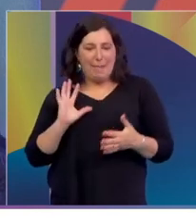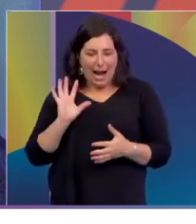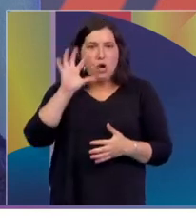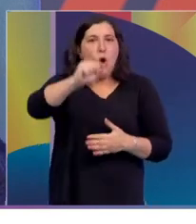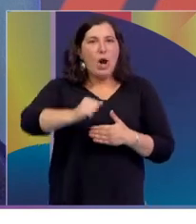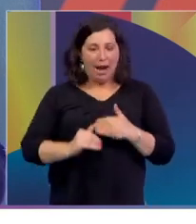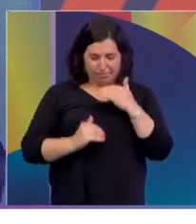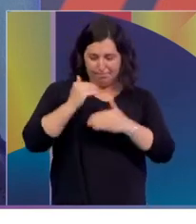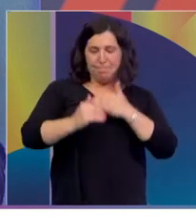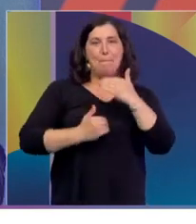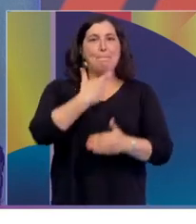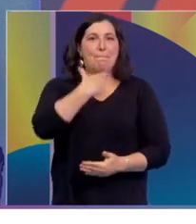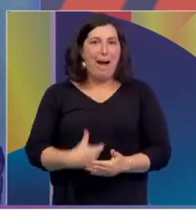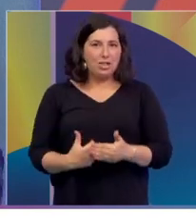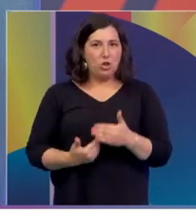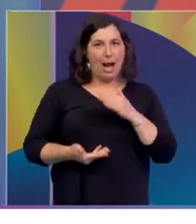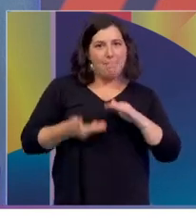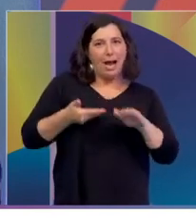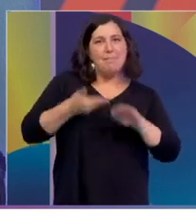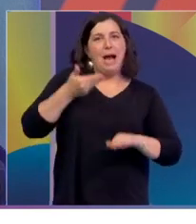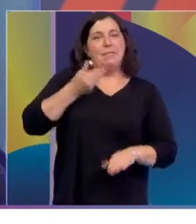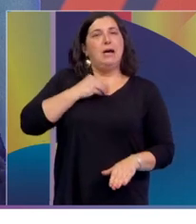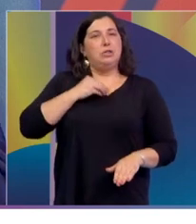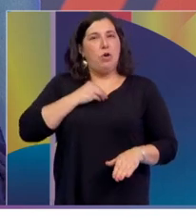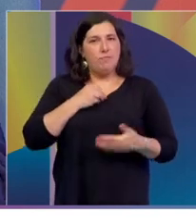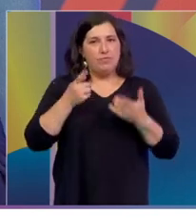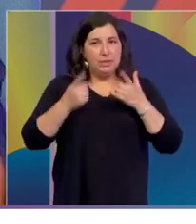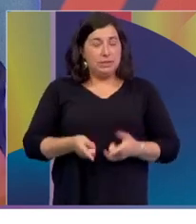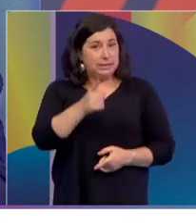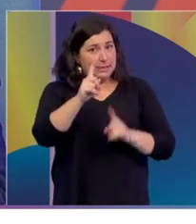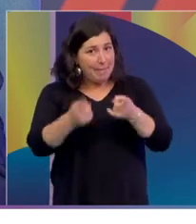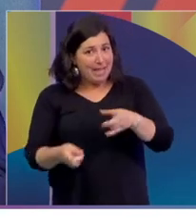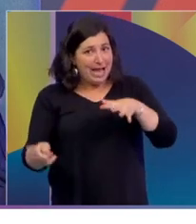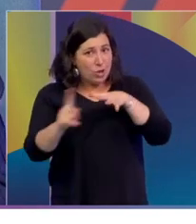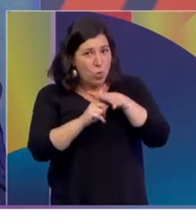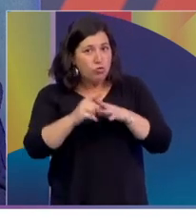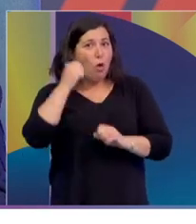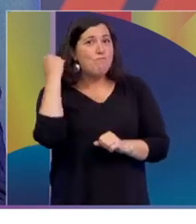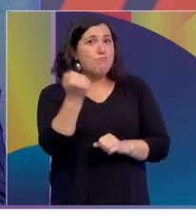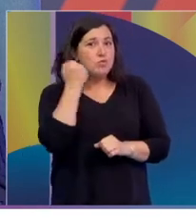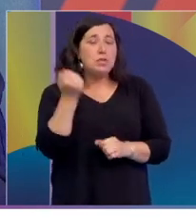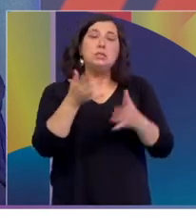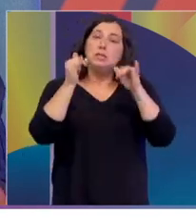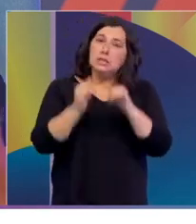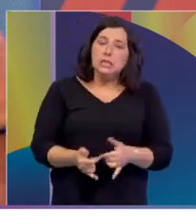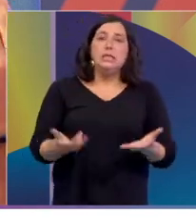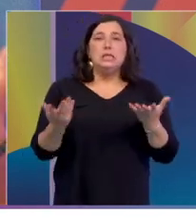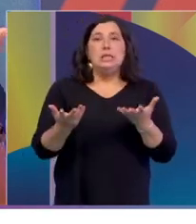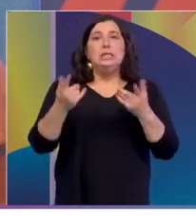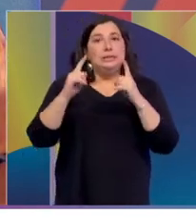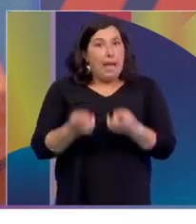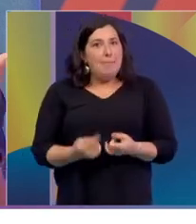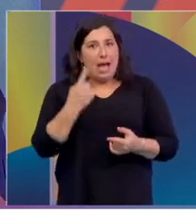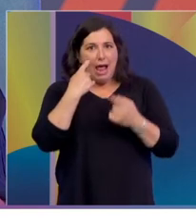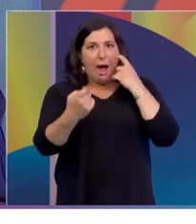personal, ¿no?, una mejora de la autoestima de cada uno. Y la inclusión, que es fundamental. Obviamente, obviamente. Que lo vamos